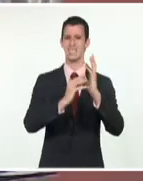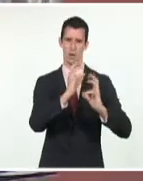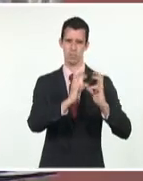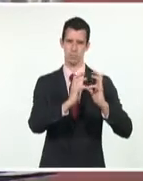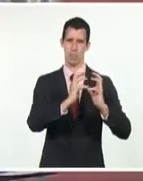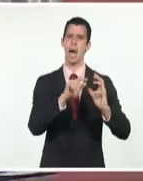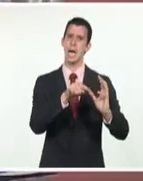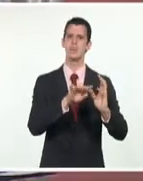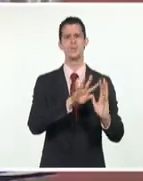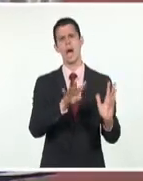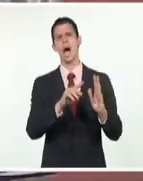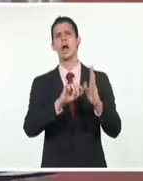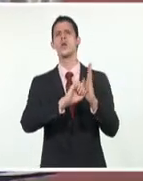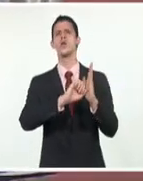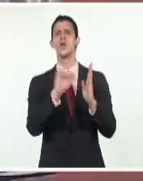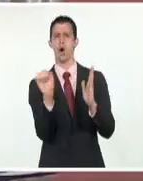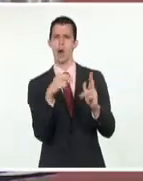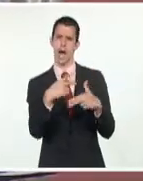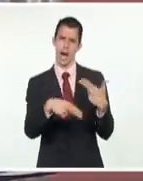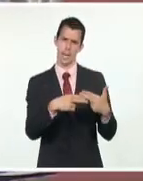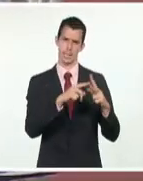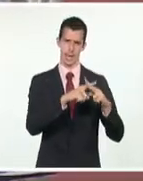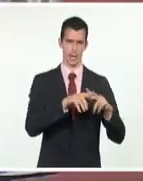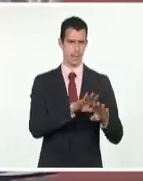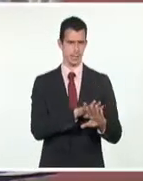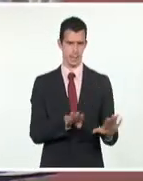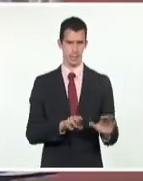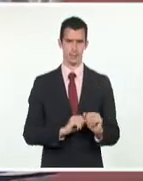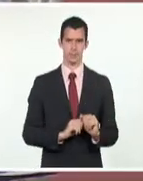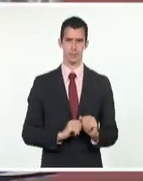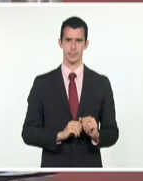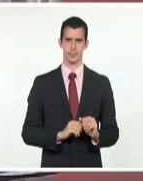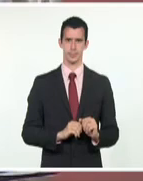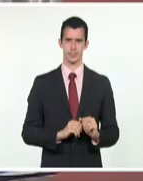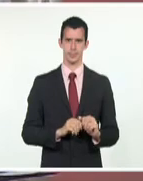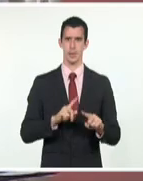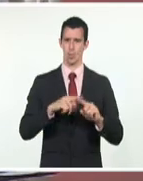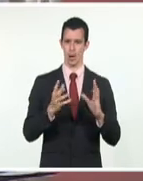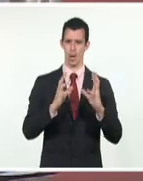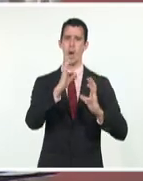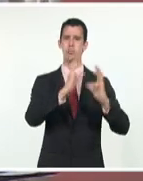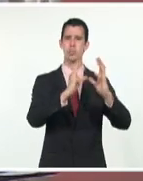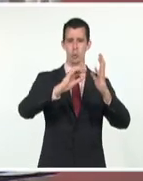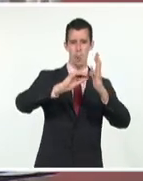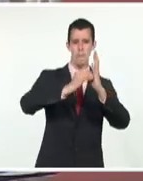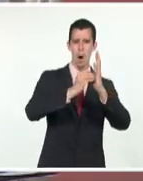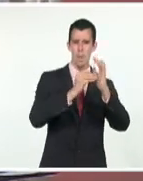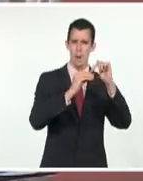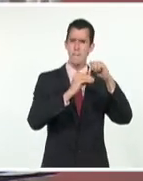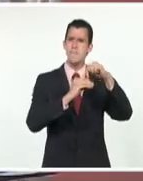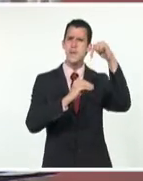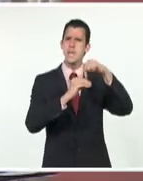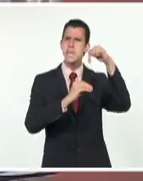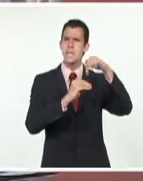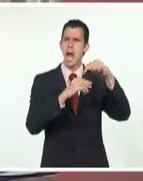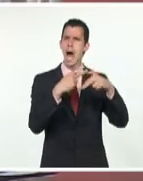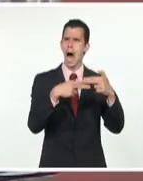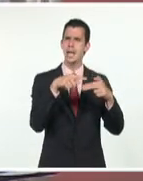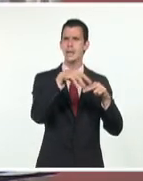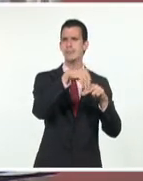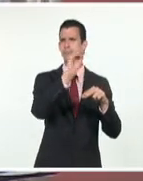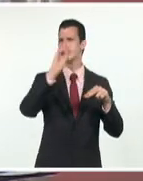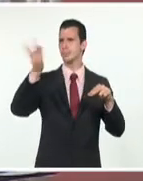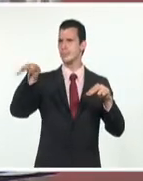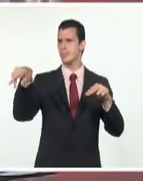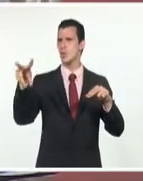solucionar a partir de una bárbola que había en una de las bombas alimentadoras de agua a la caldera y